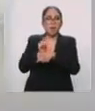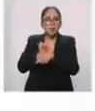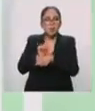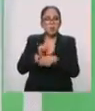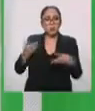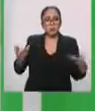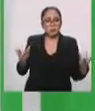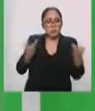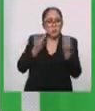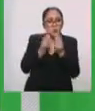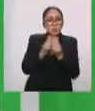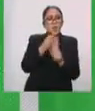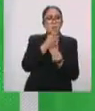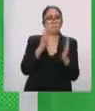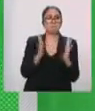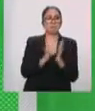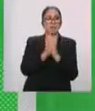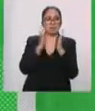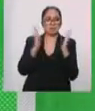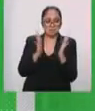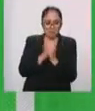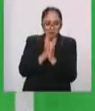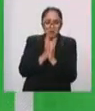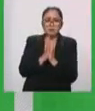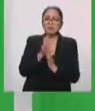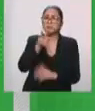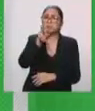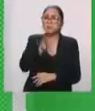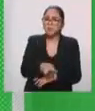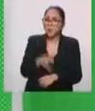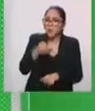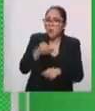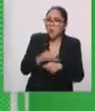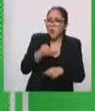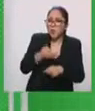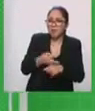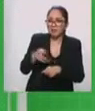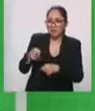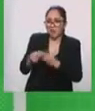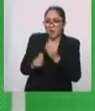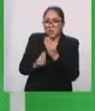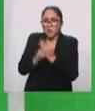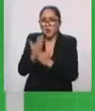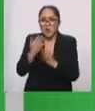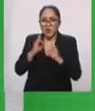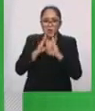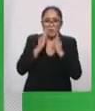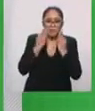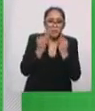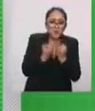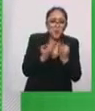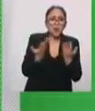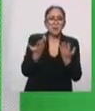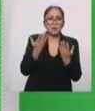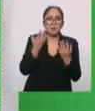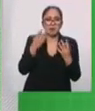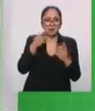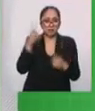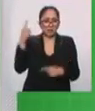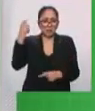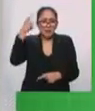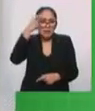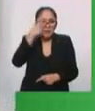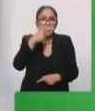participando? Y sobre todo, ¿qué tan complicado fue adaptarse a esta nueva modalidad de dar una función